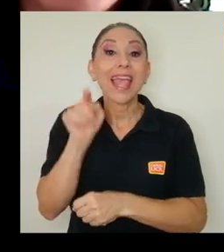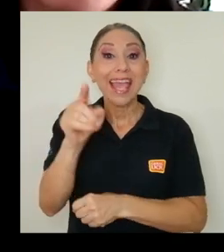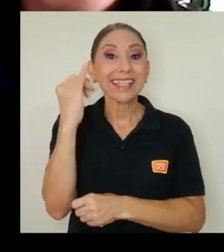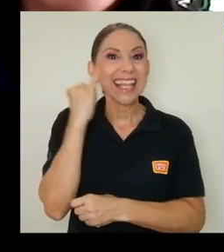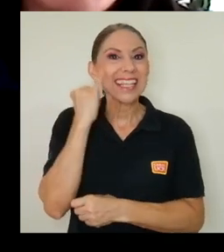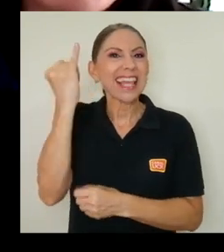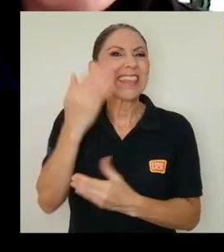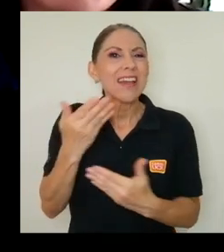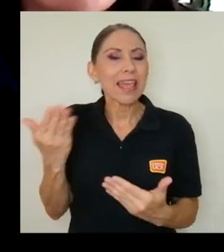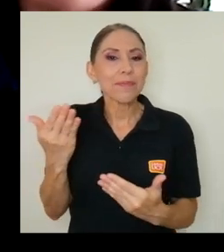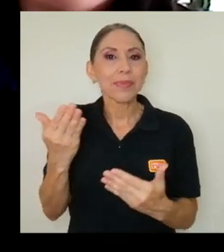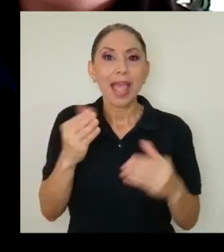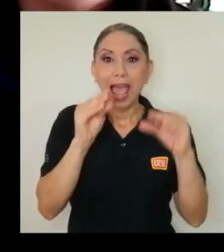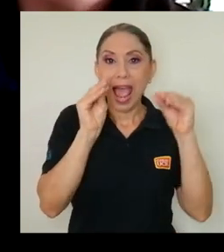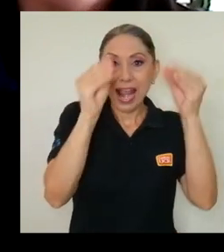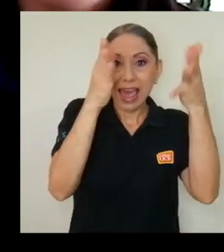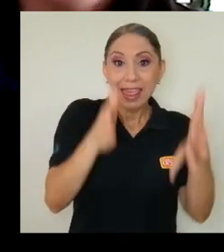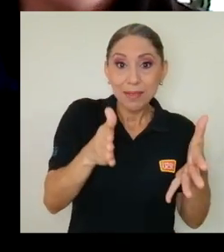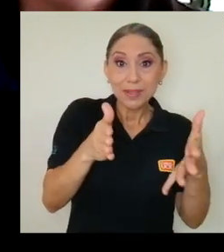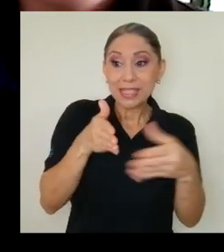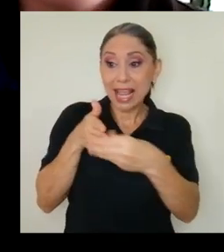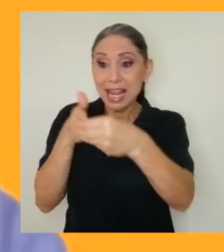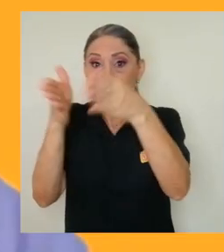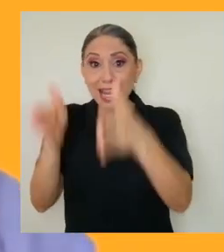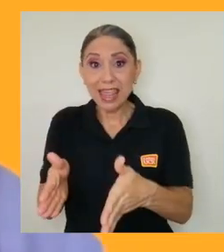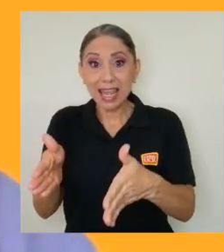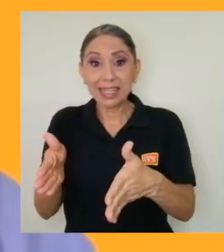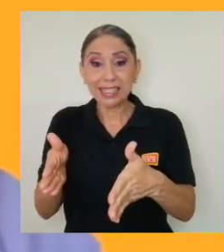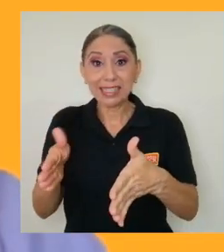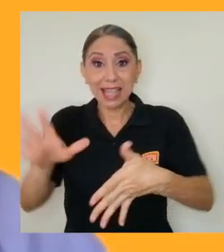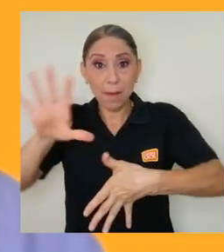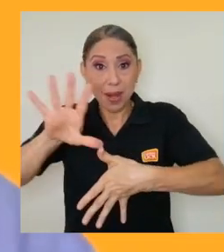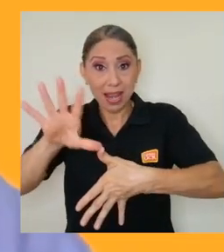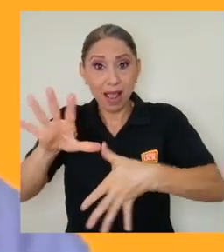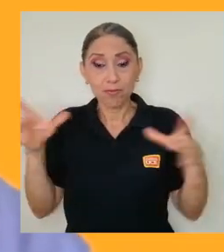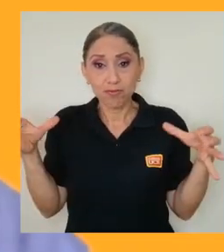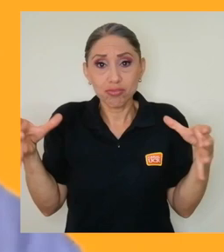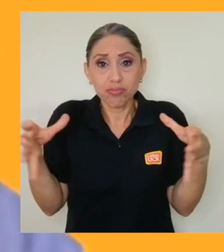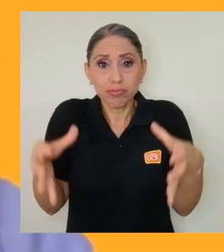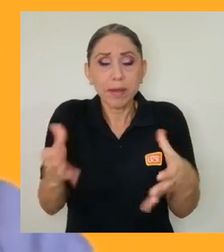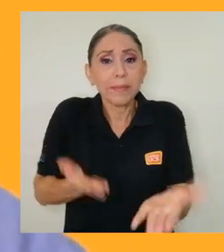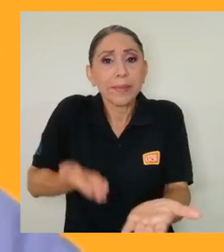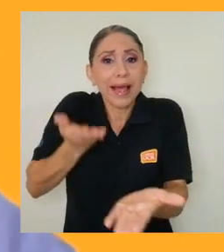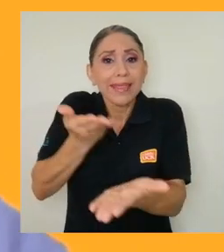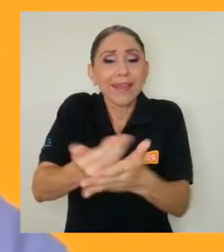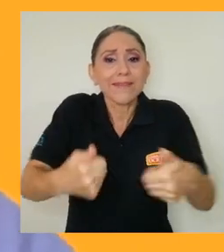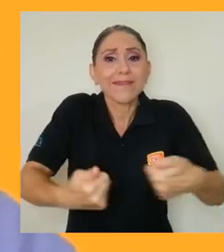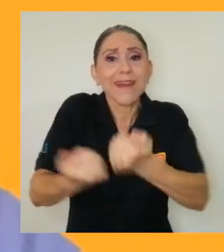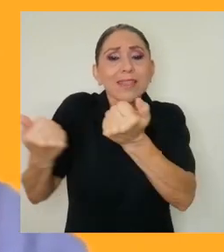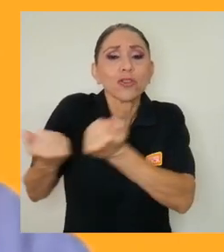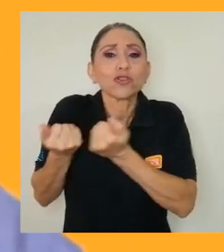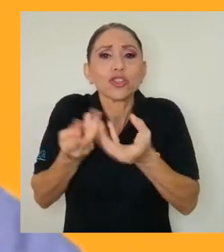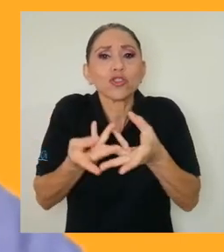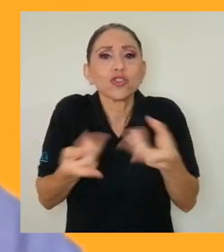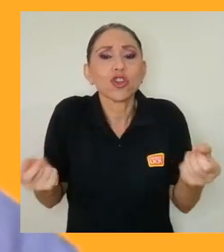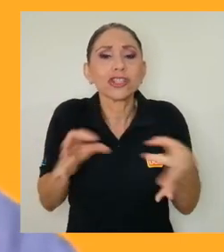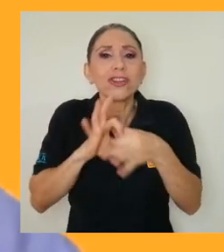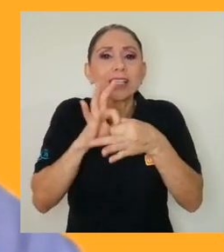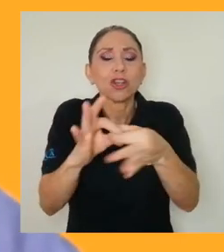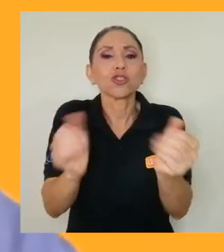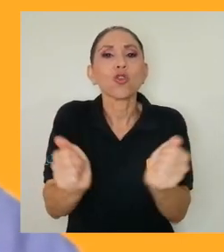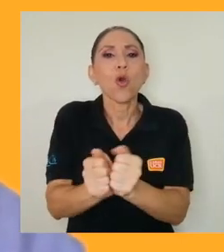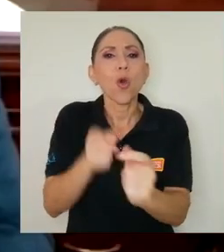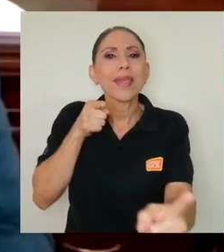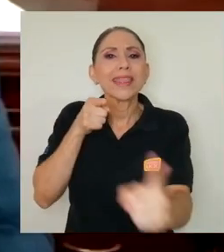iniciativa en donde académicos y líderes del continente americano se unen para plantear retos y soluciones relacionados con los Objetivos de Desarrollo